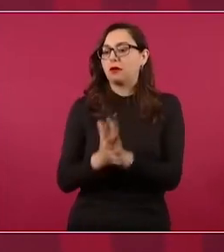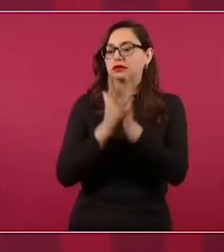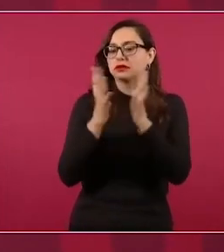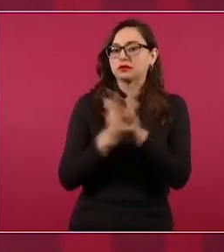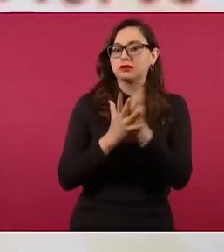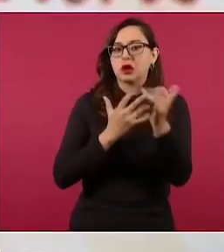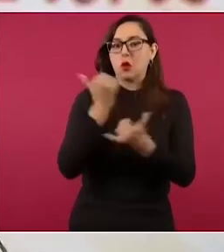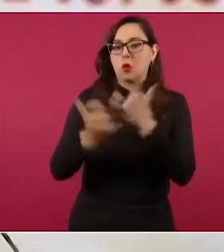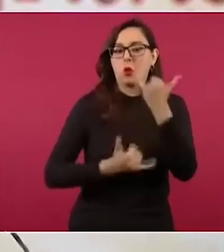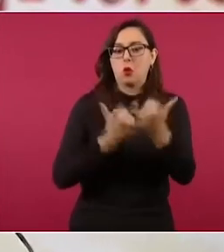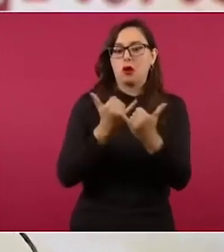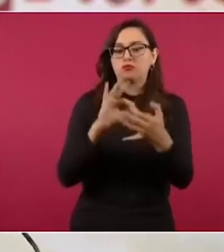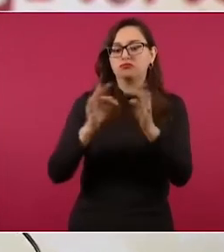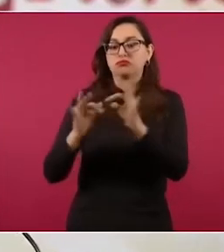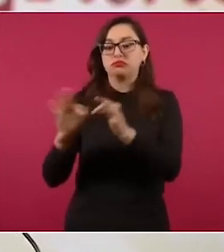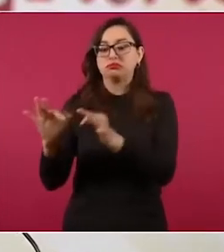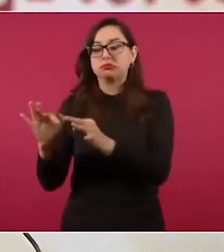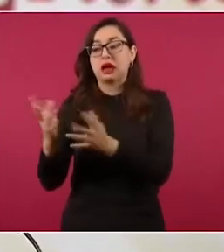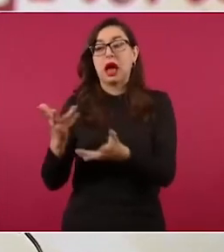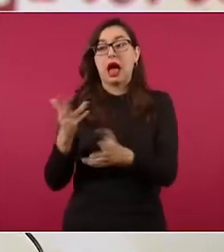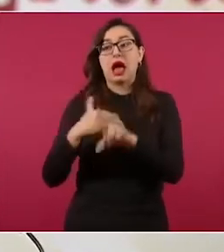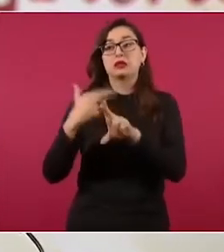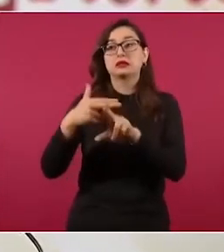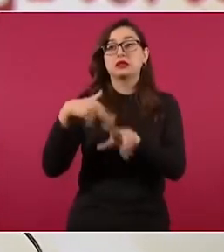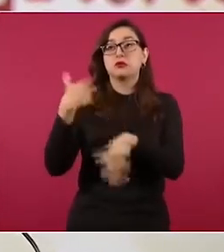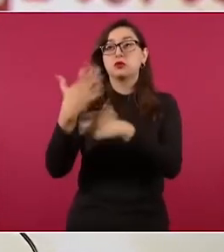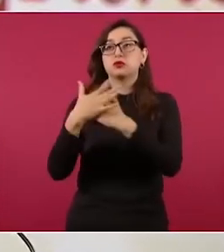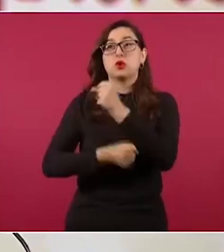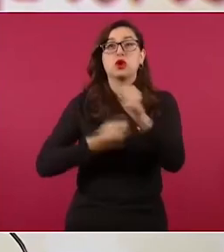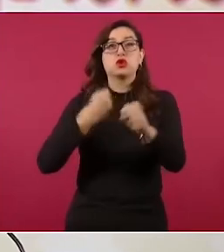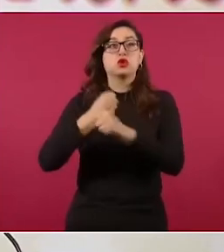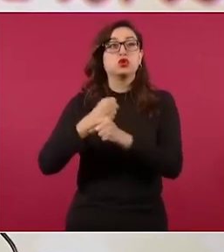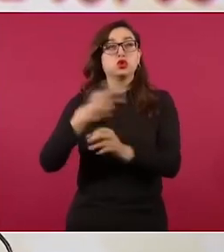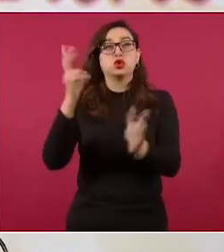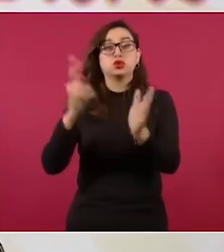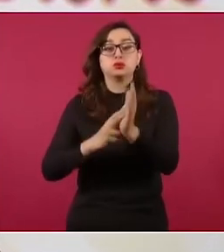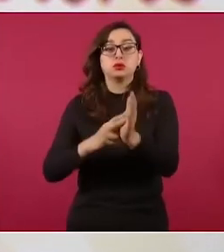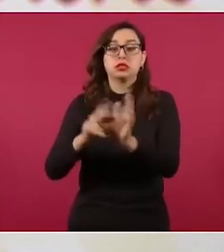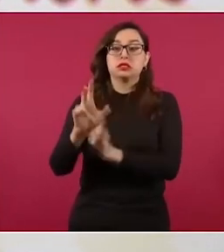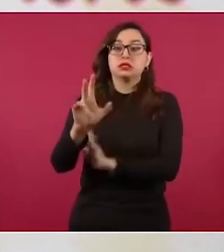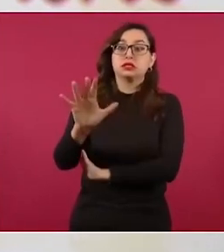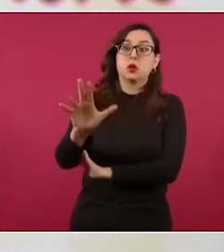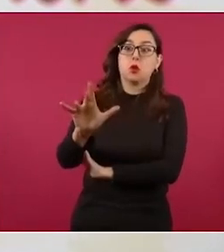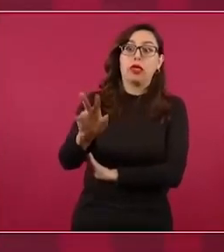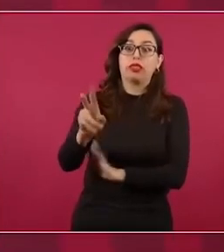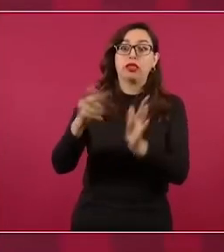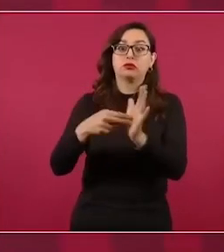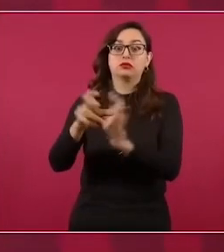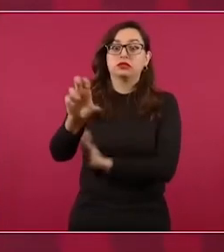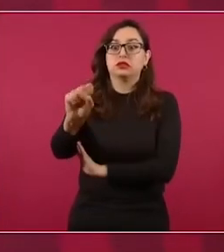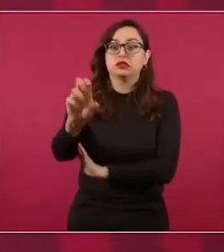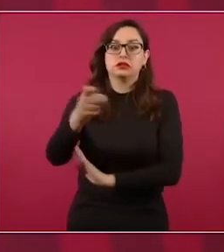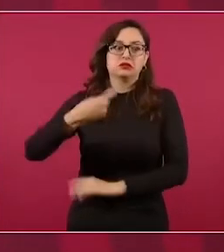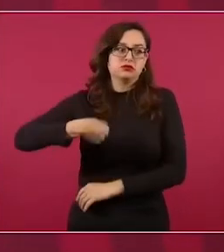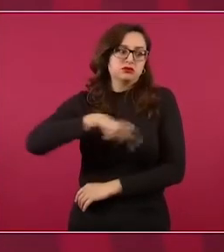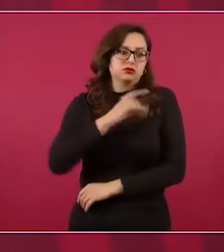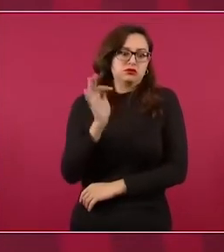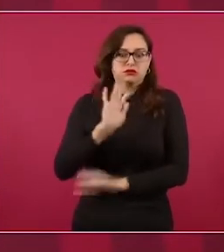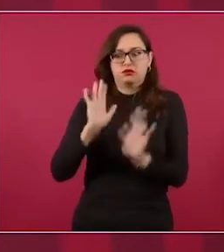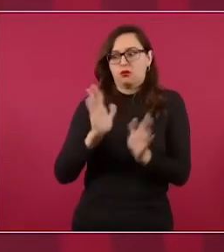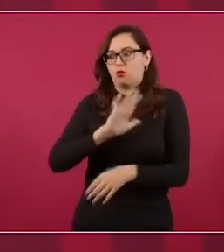hablando de 2050, 2060. Y pues probablemente ya no nos va a tocar a nosotros discutir eso ni presenciar eso. Entonces,